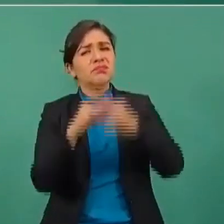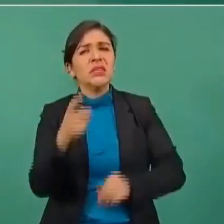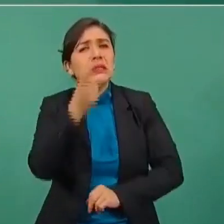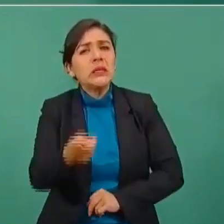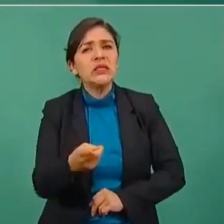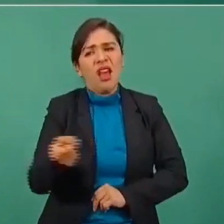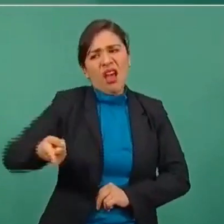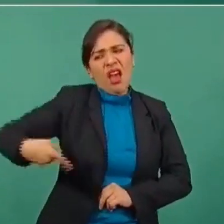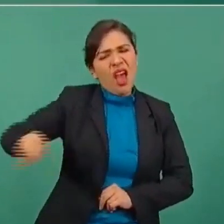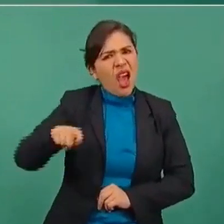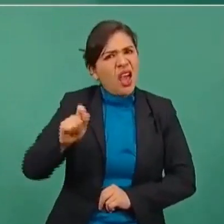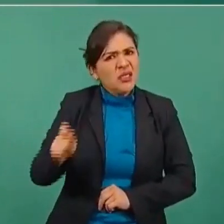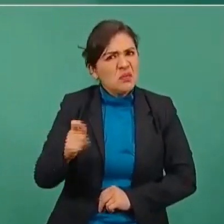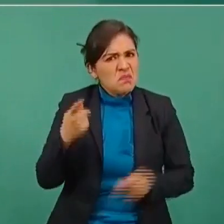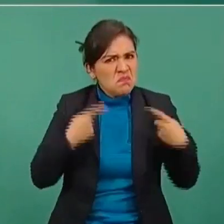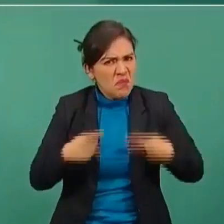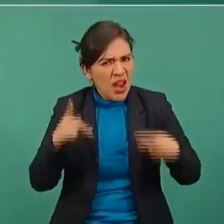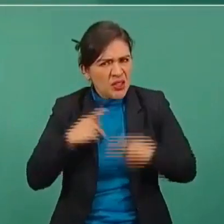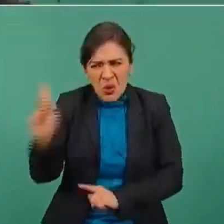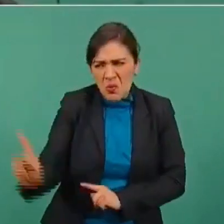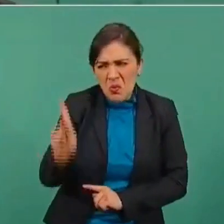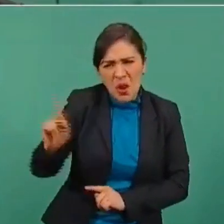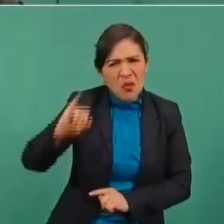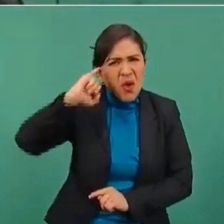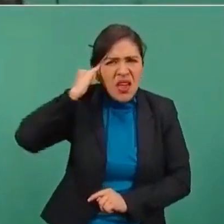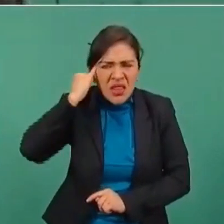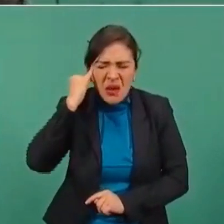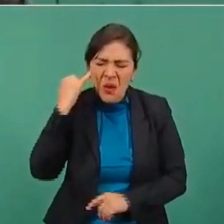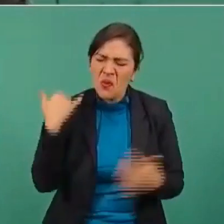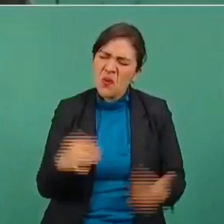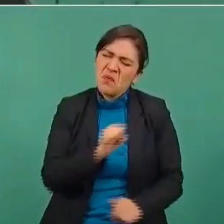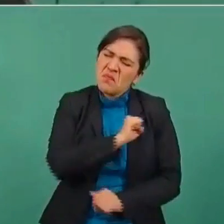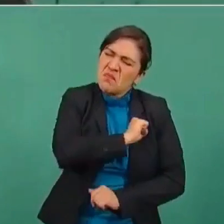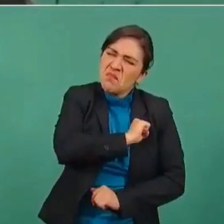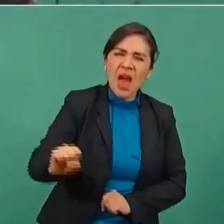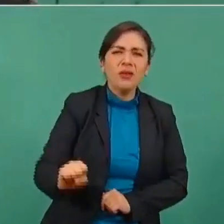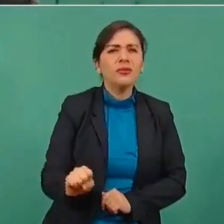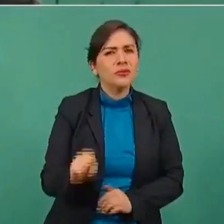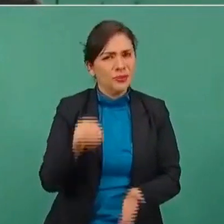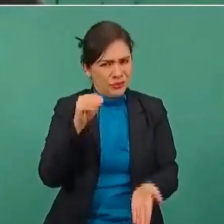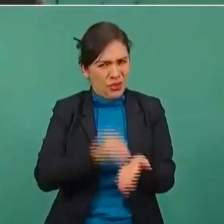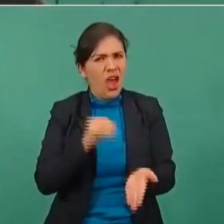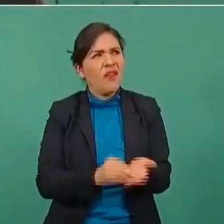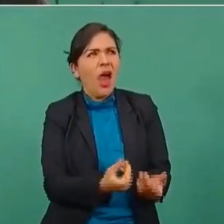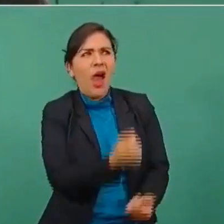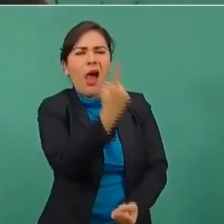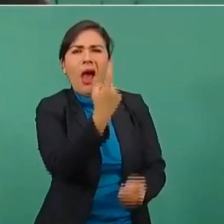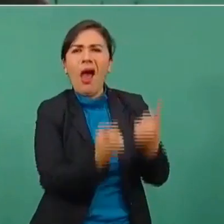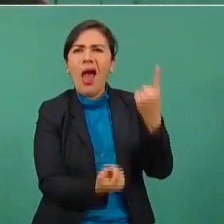eran unos salvajes, un poco lo que todavía se escucha,